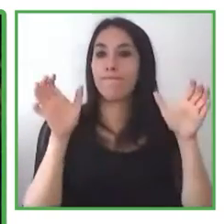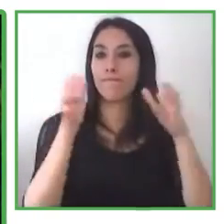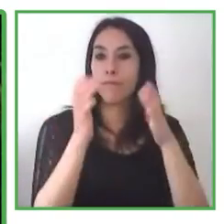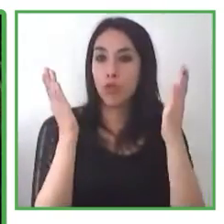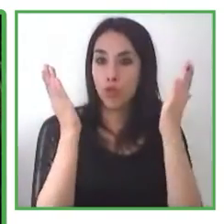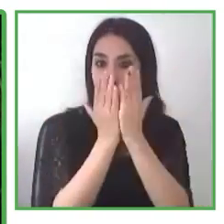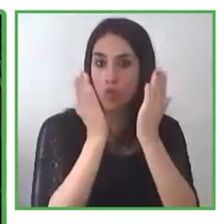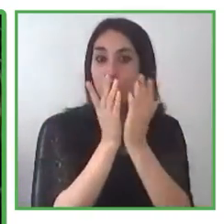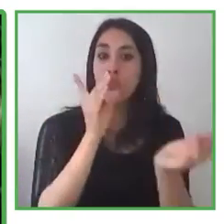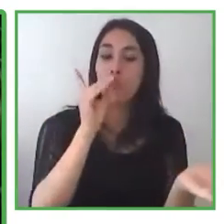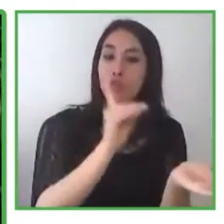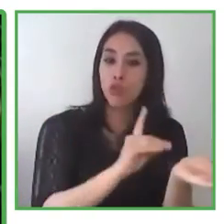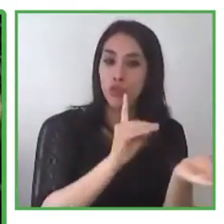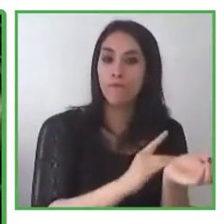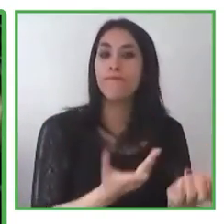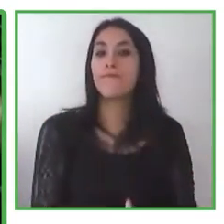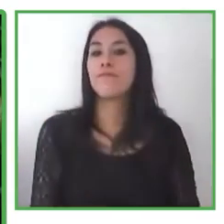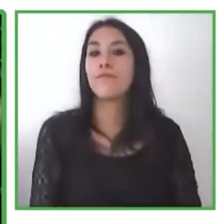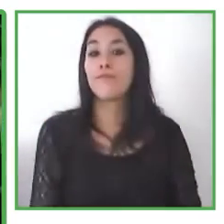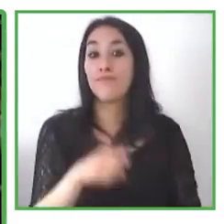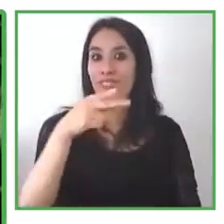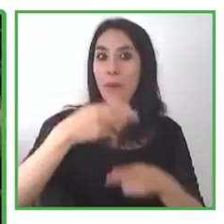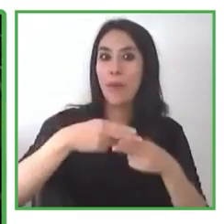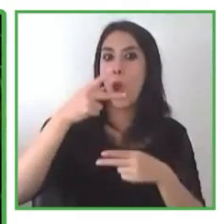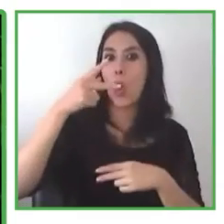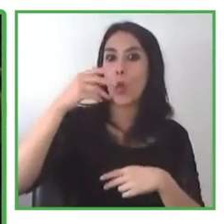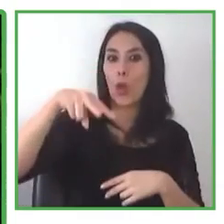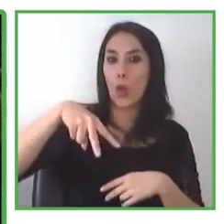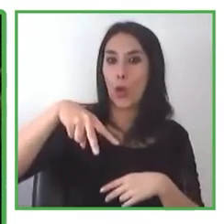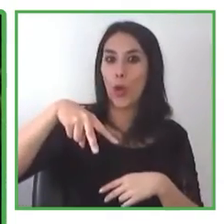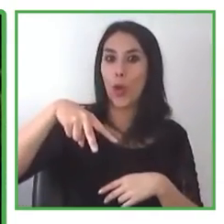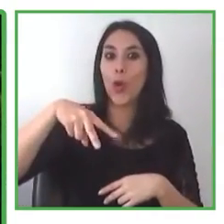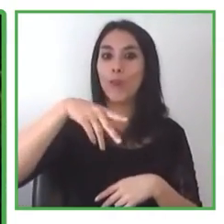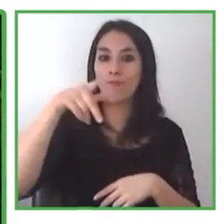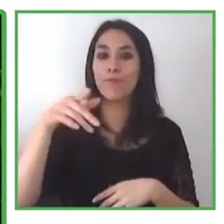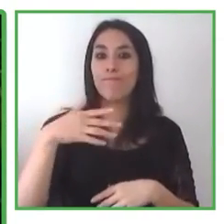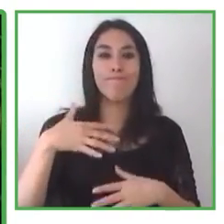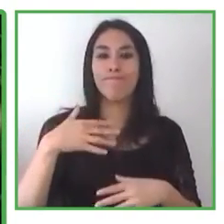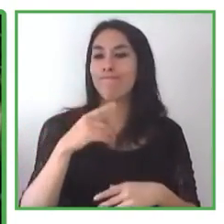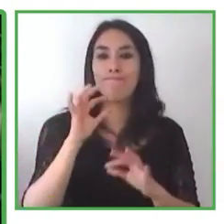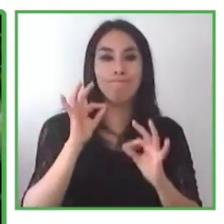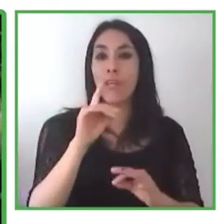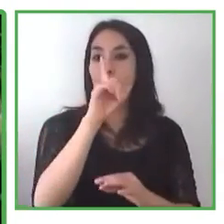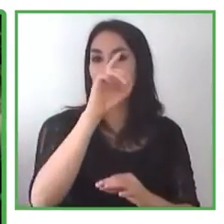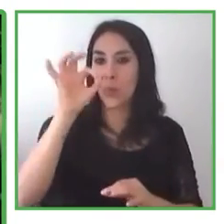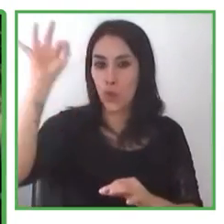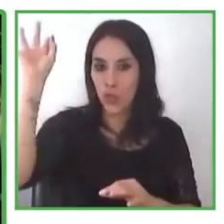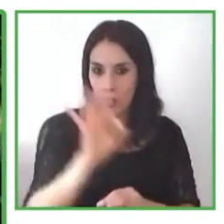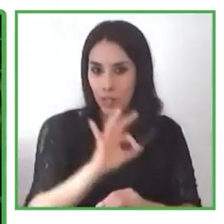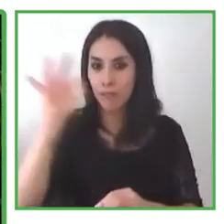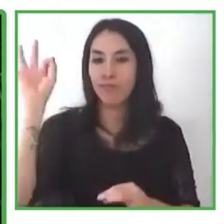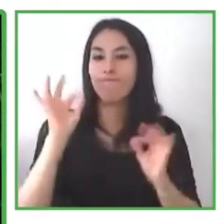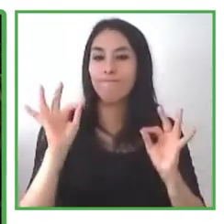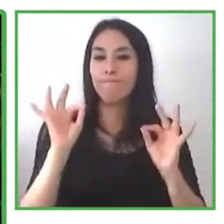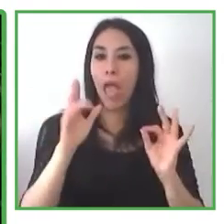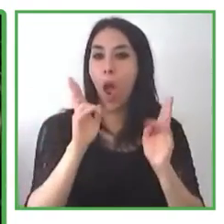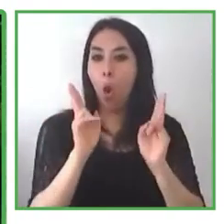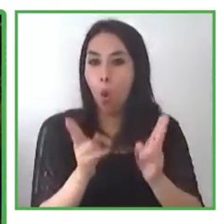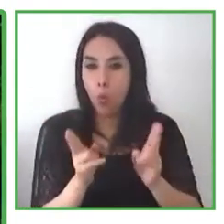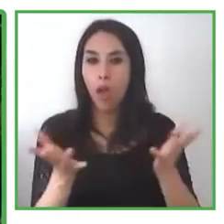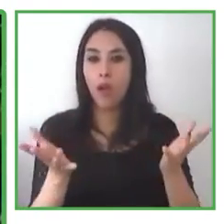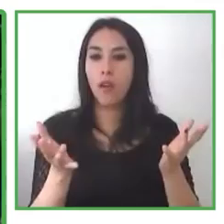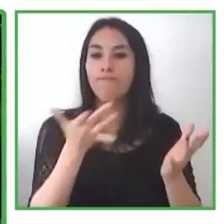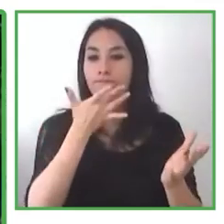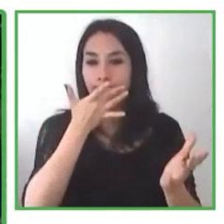creado con mucho amor una bebida 100% fermentada, orgánica y saborizada